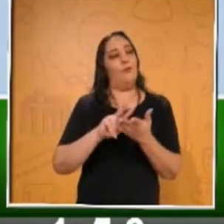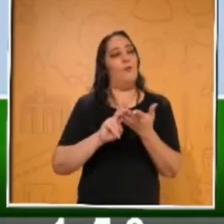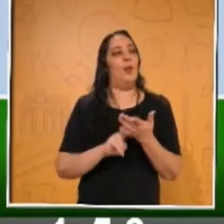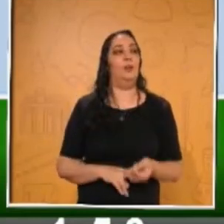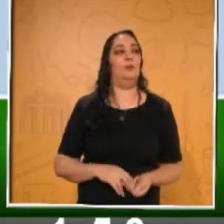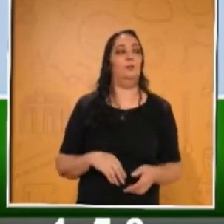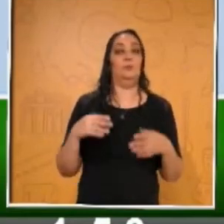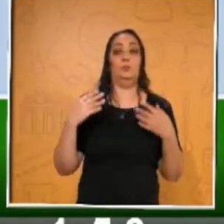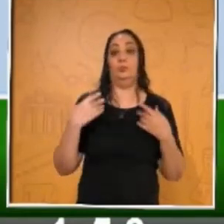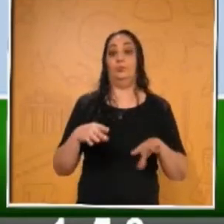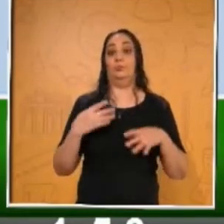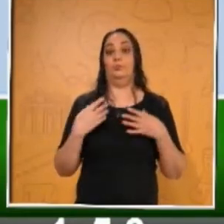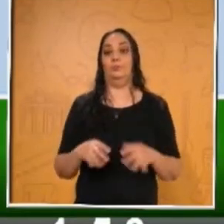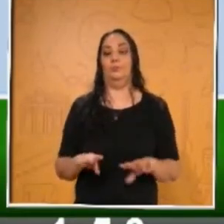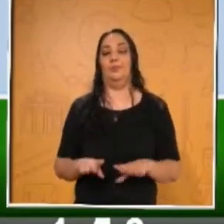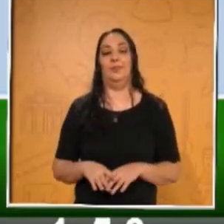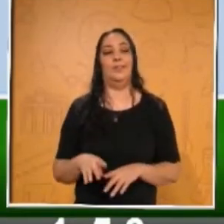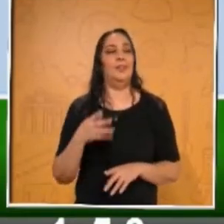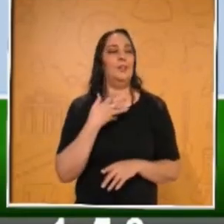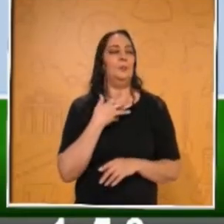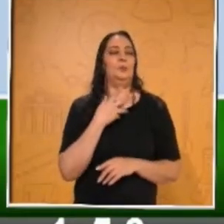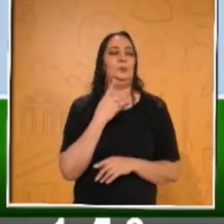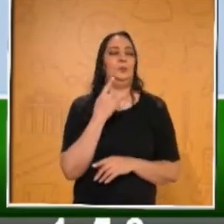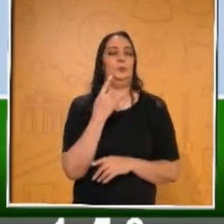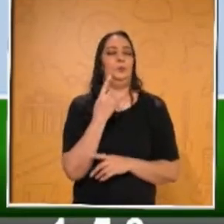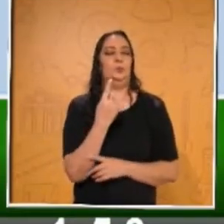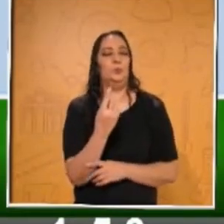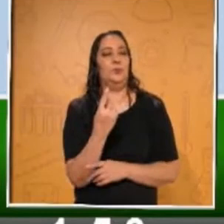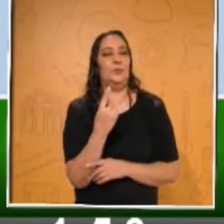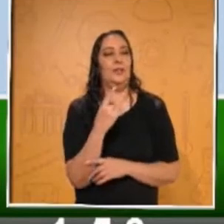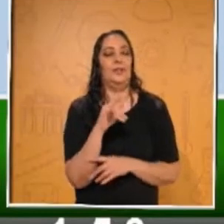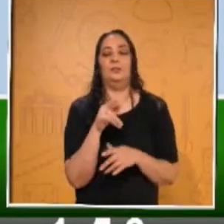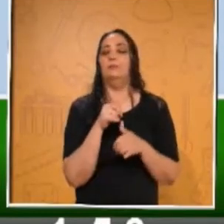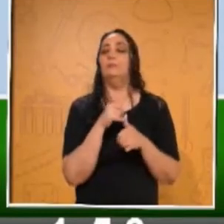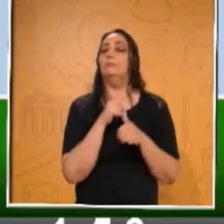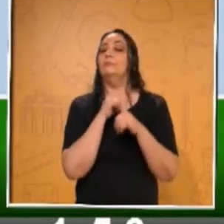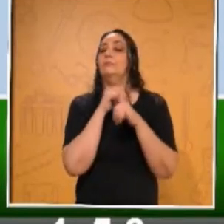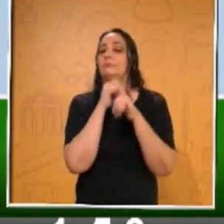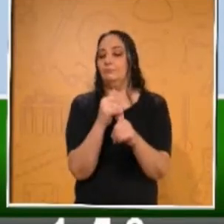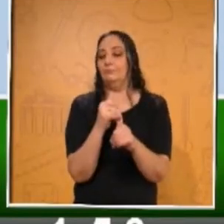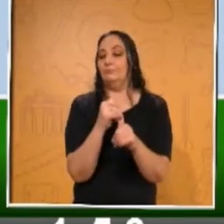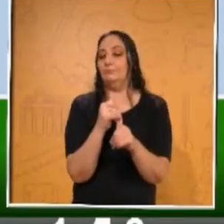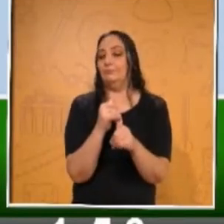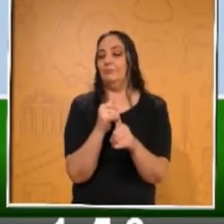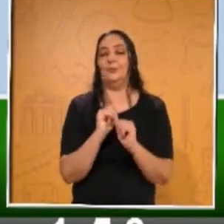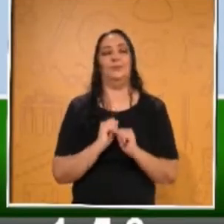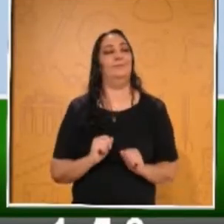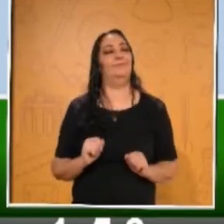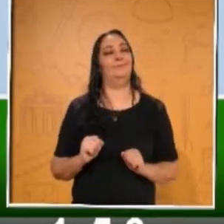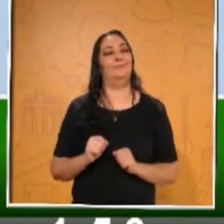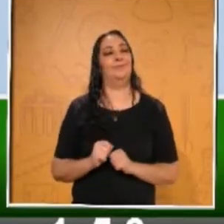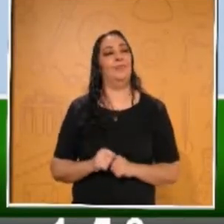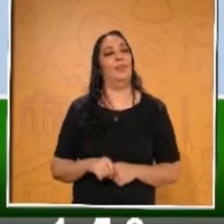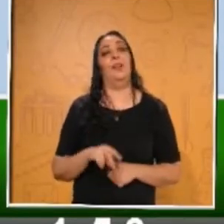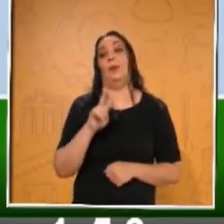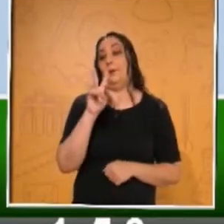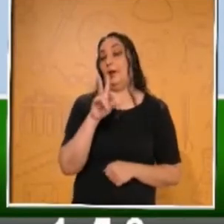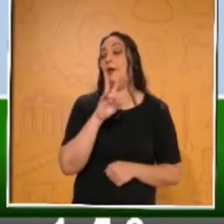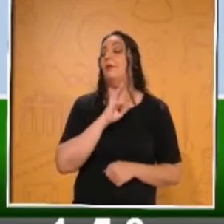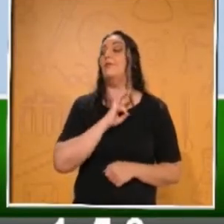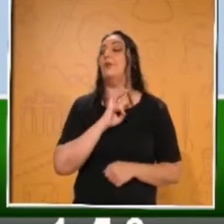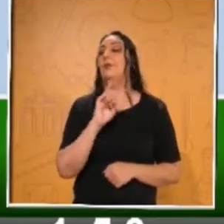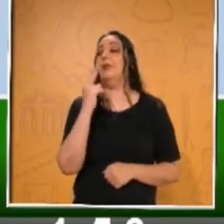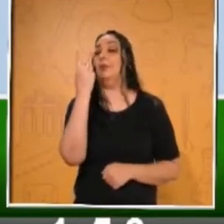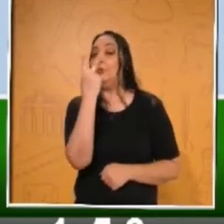Vámonos. ¡Qué buena! Ahí tenía una pequeña trampita, ¿verdad? Ya saben cómo me gusta interactuar. Eran dos posibles